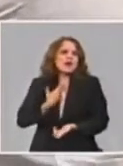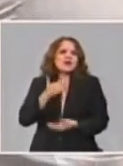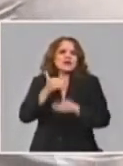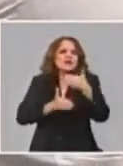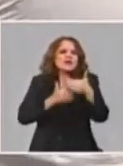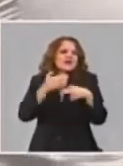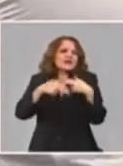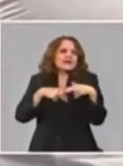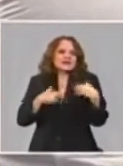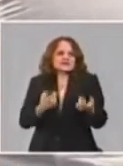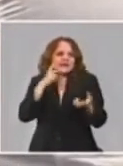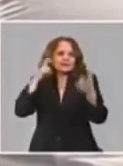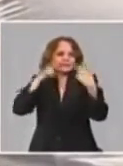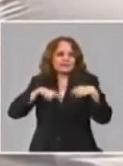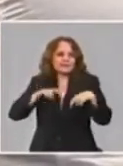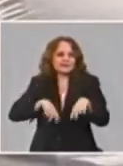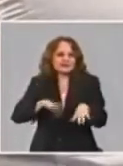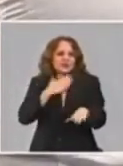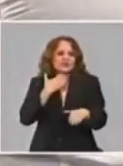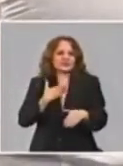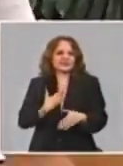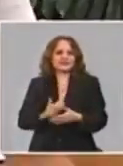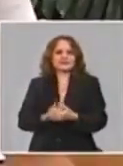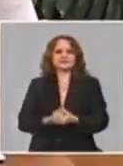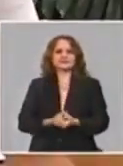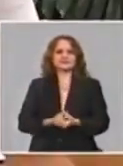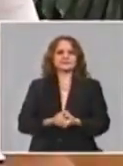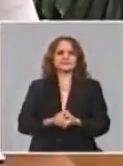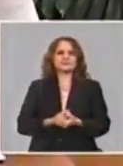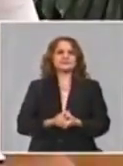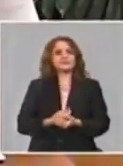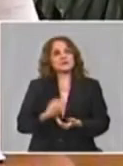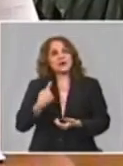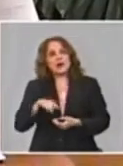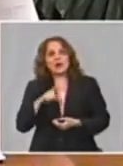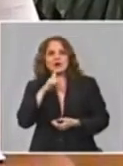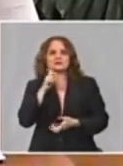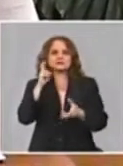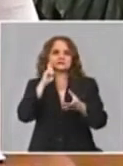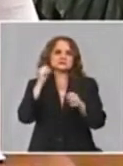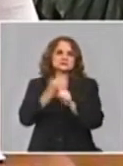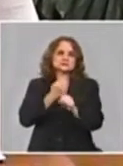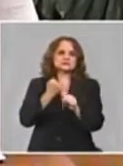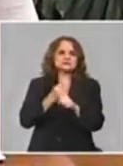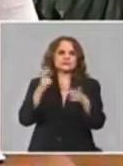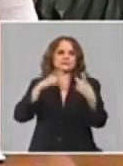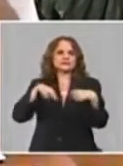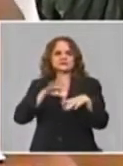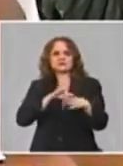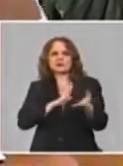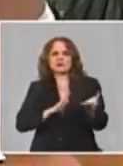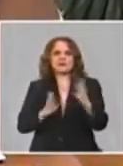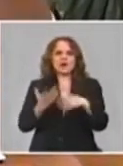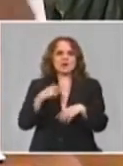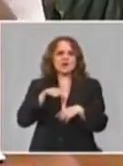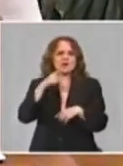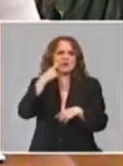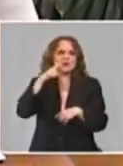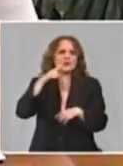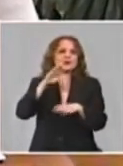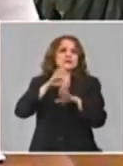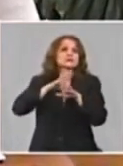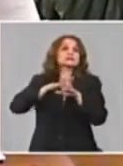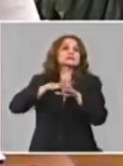donde sigue la investigación bueno nosotros ahora estamos trabajando investigaciones que ya van a ver la continuidad